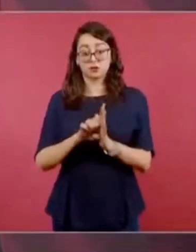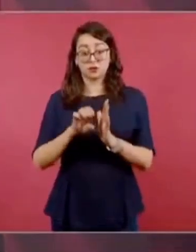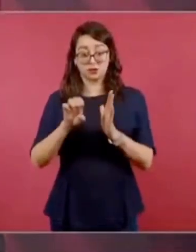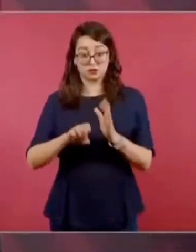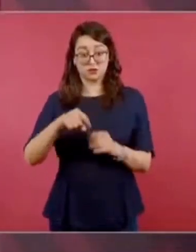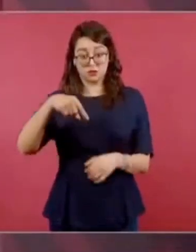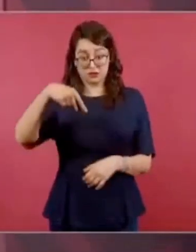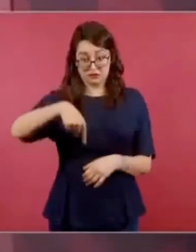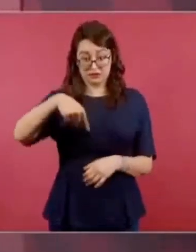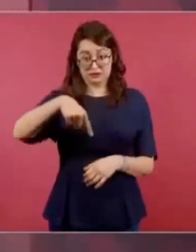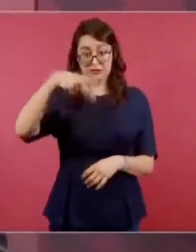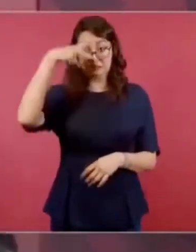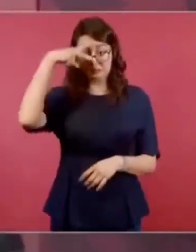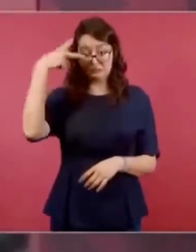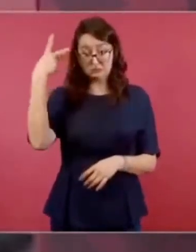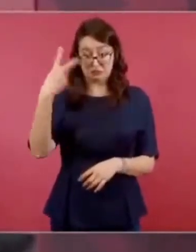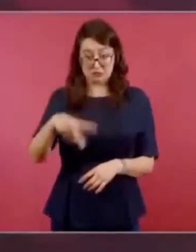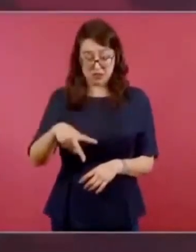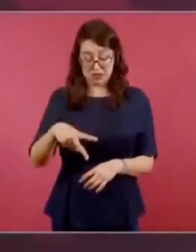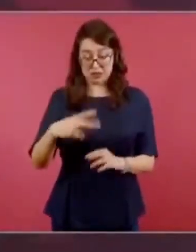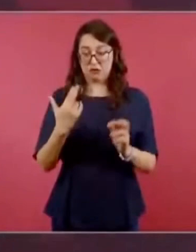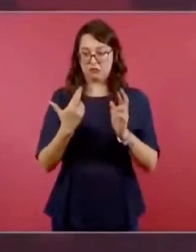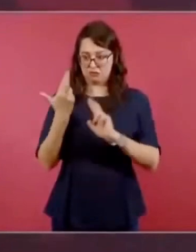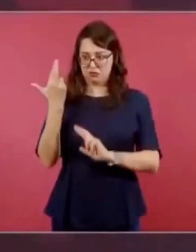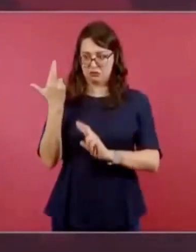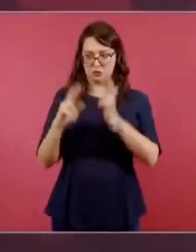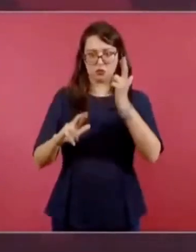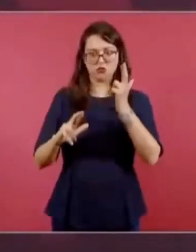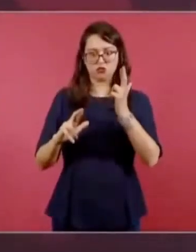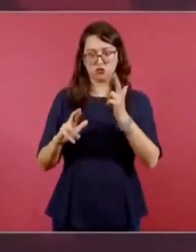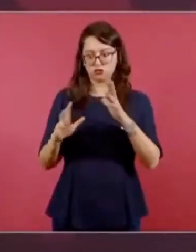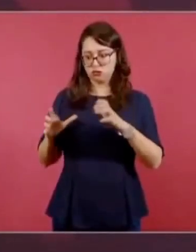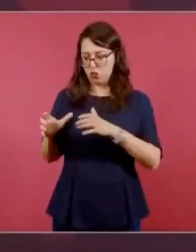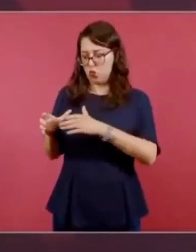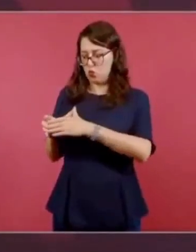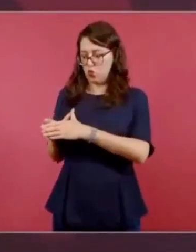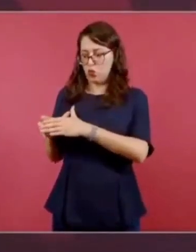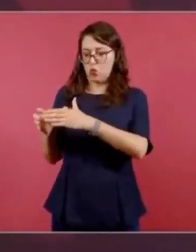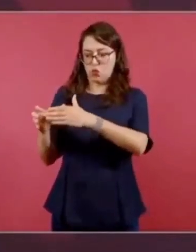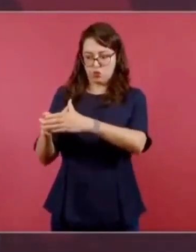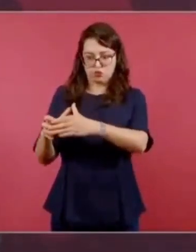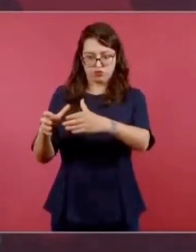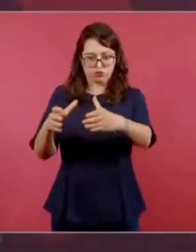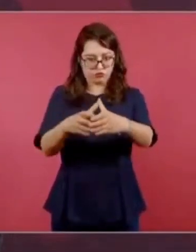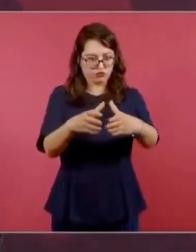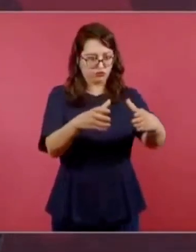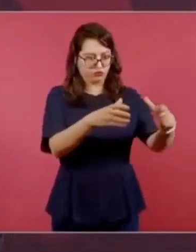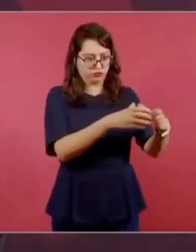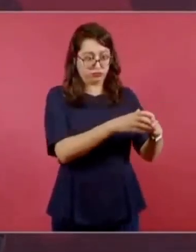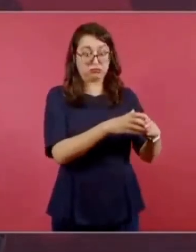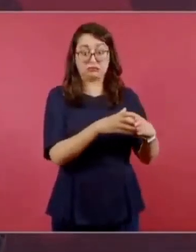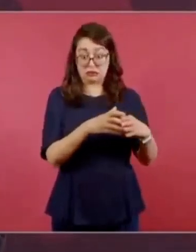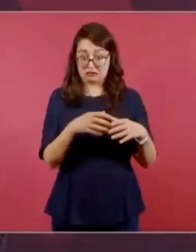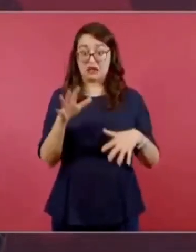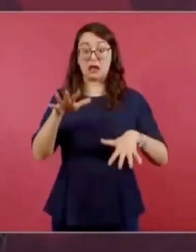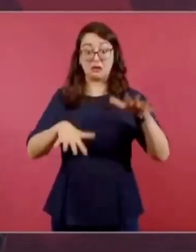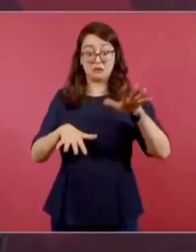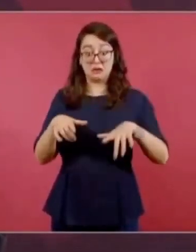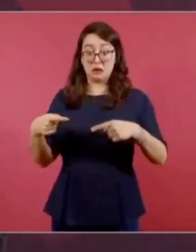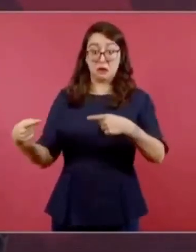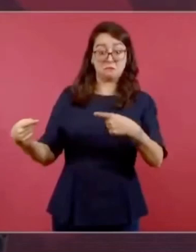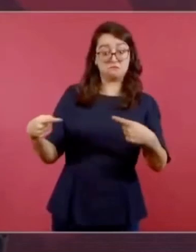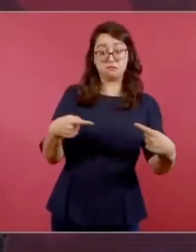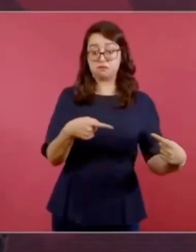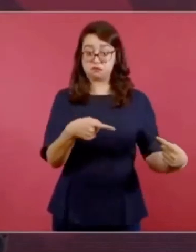mexicanos, entre los propios revolucionarios mexicanos, basta